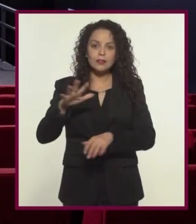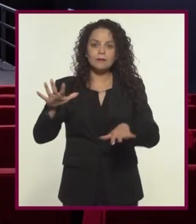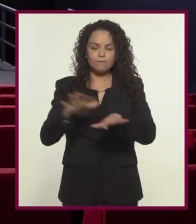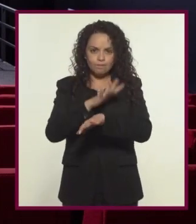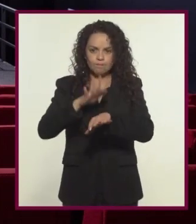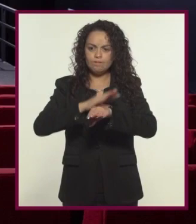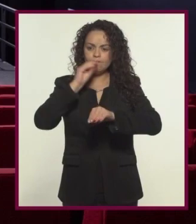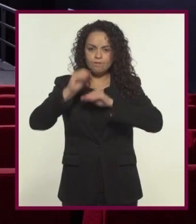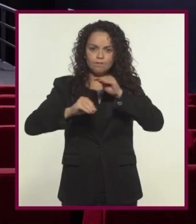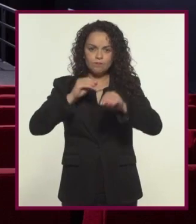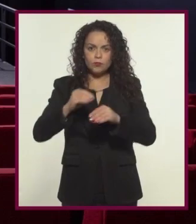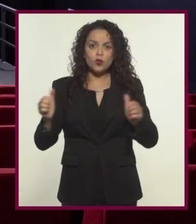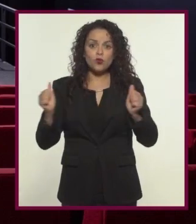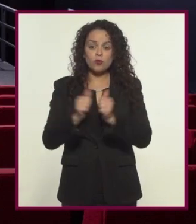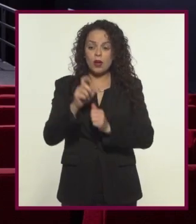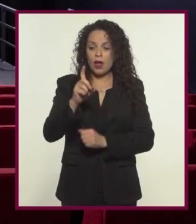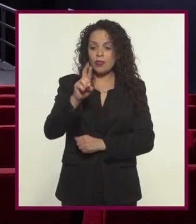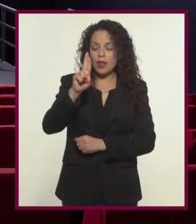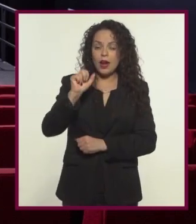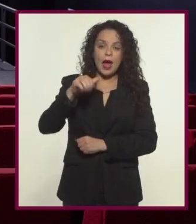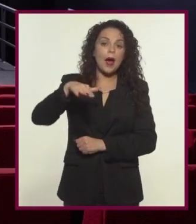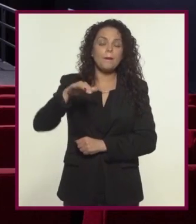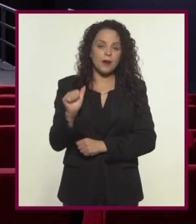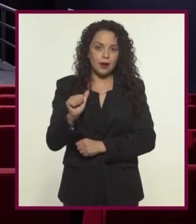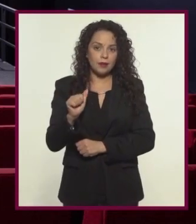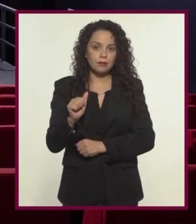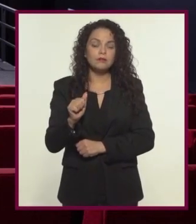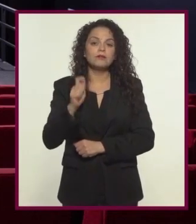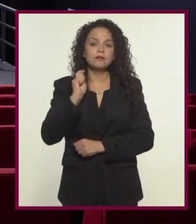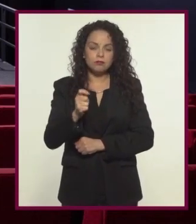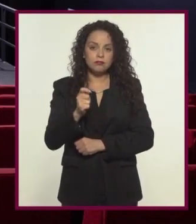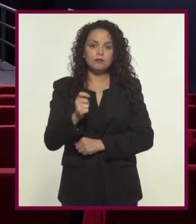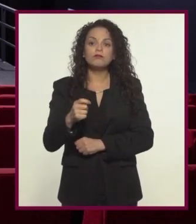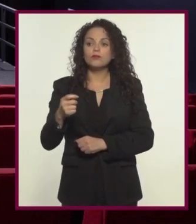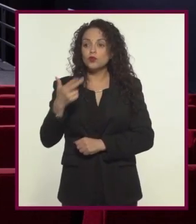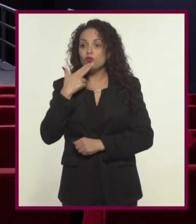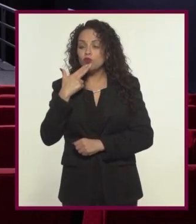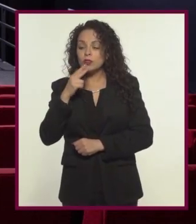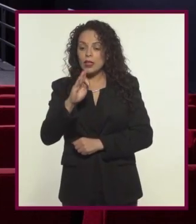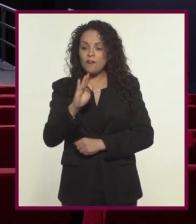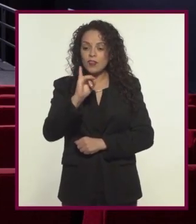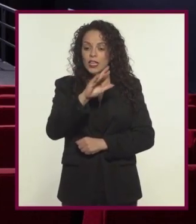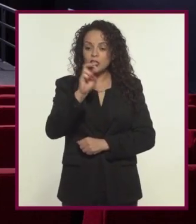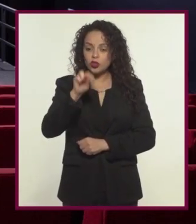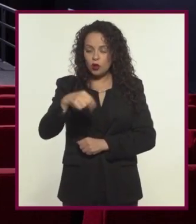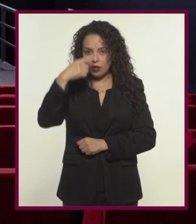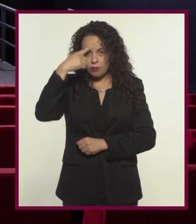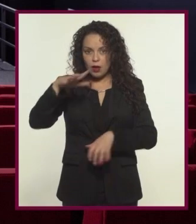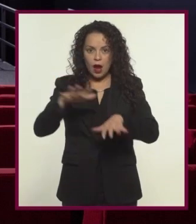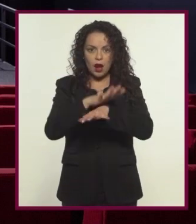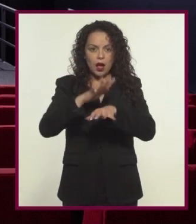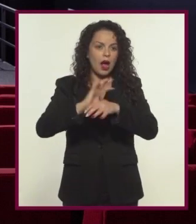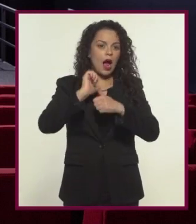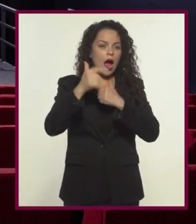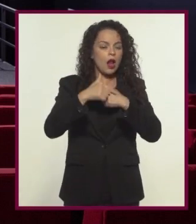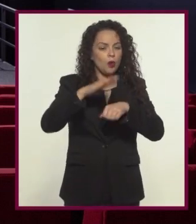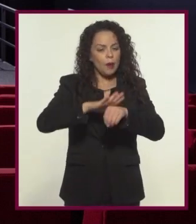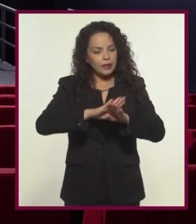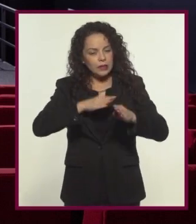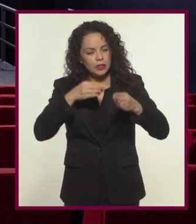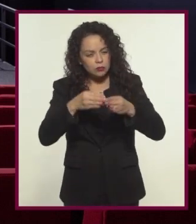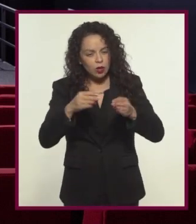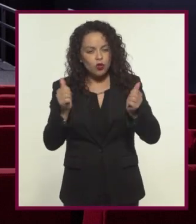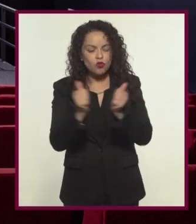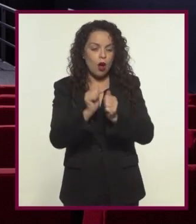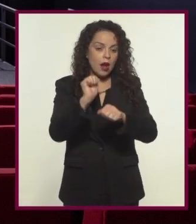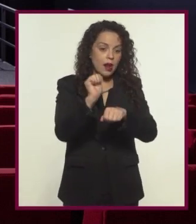la reconstrucción de un acontecimiento a través de una dramatización o sea a través de los recursos que usa la ficción una recreación de